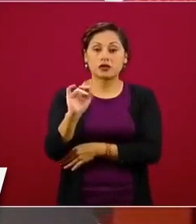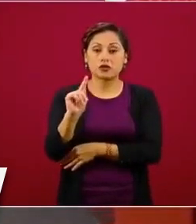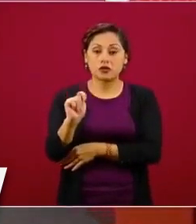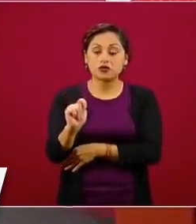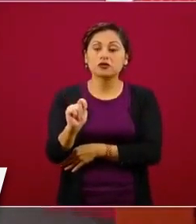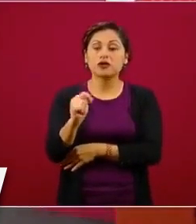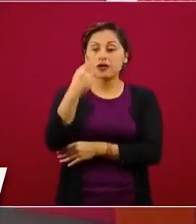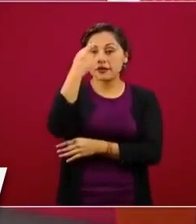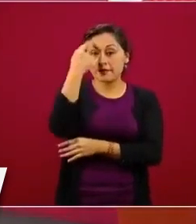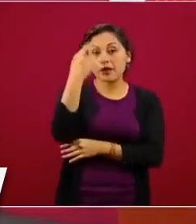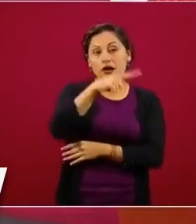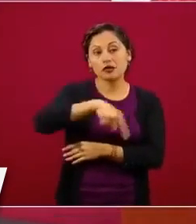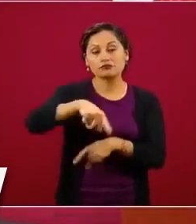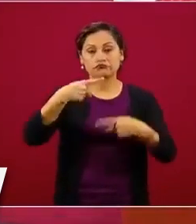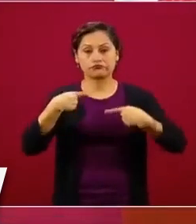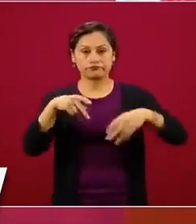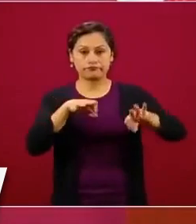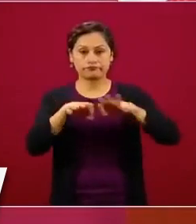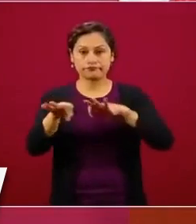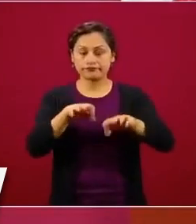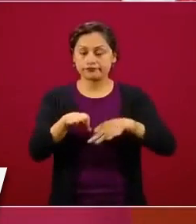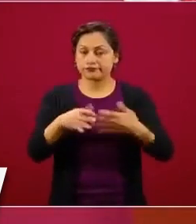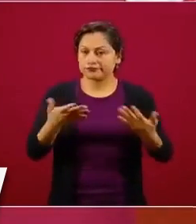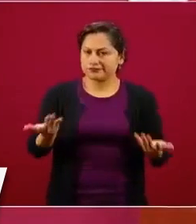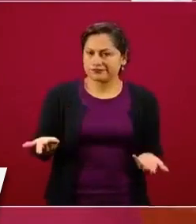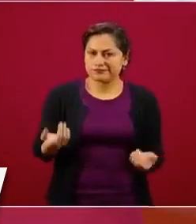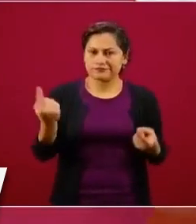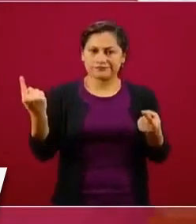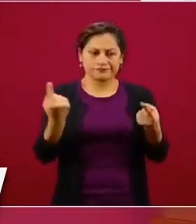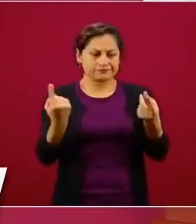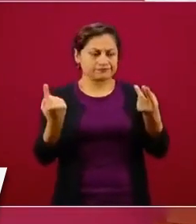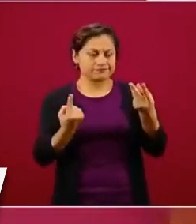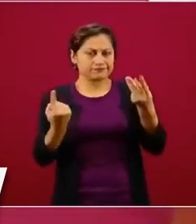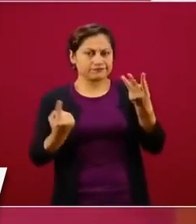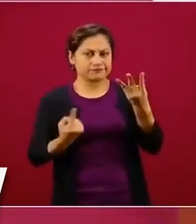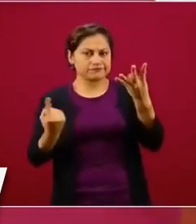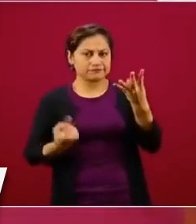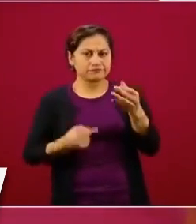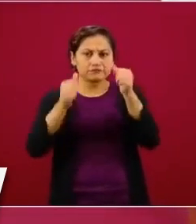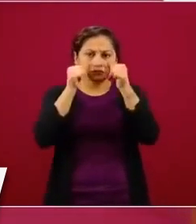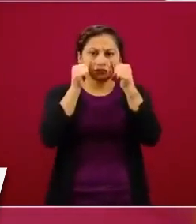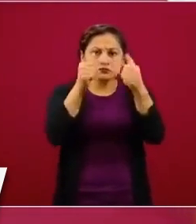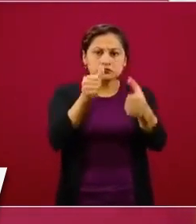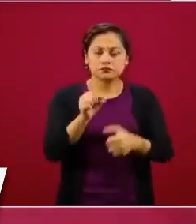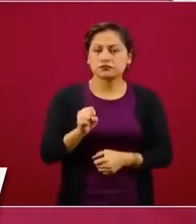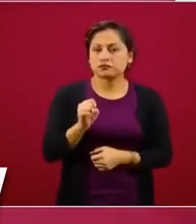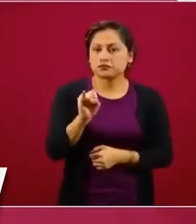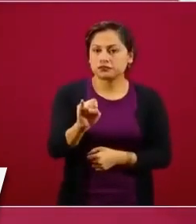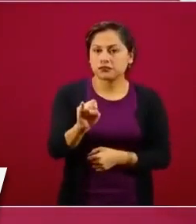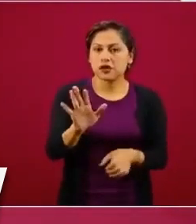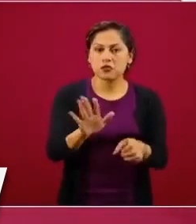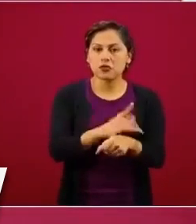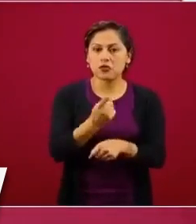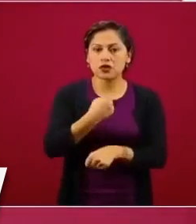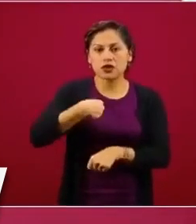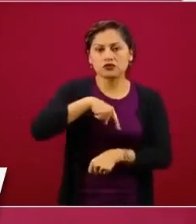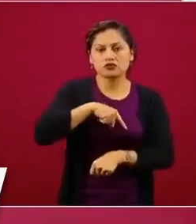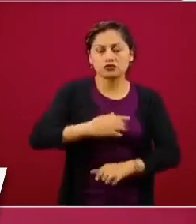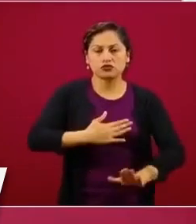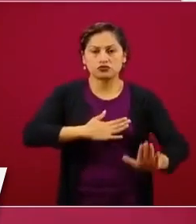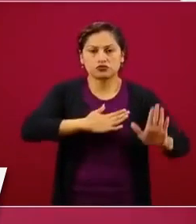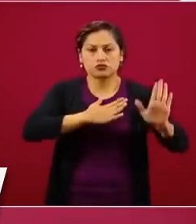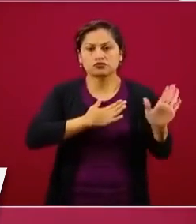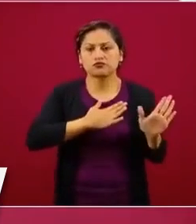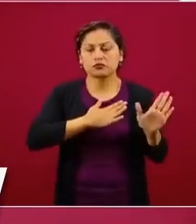se está contemplando, porque fue un compromiso, incluir a taxistas,